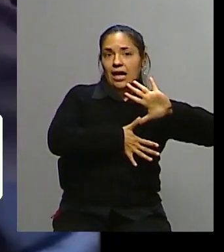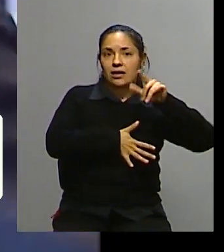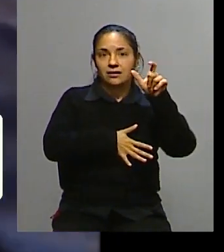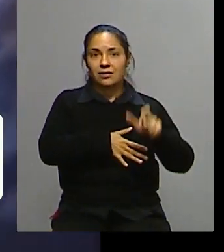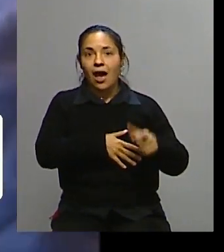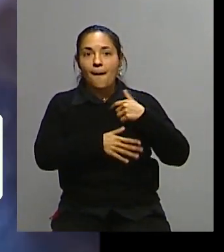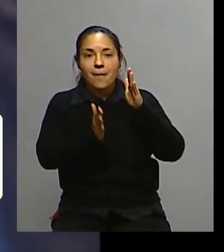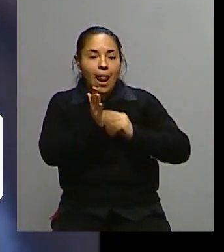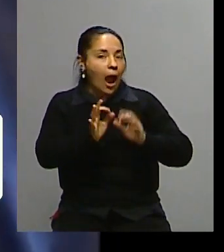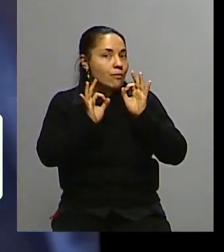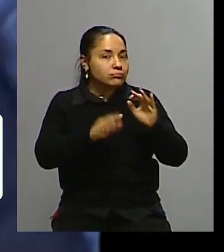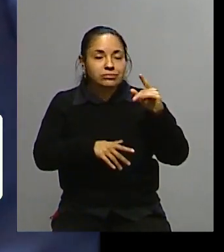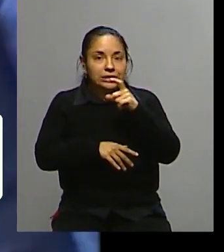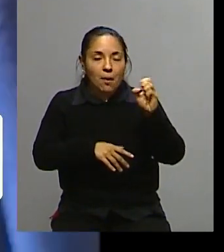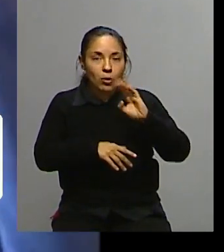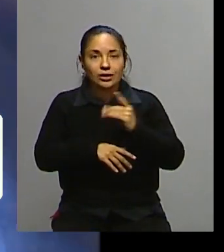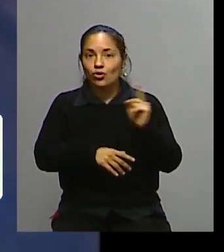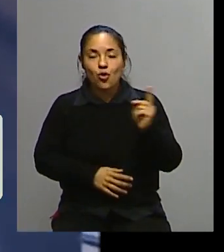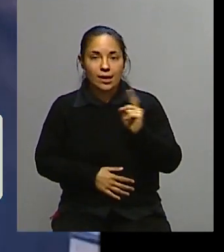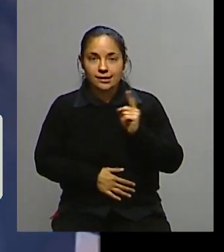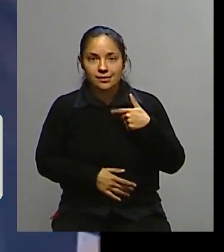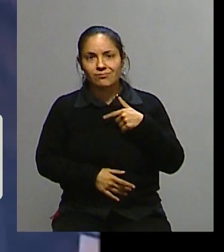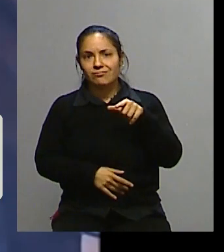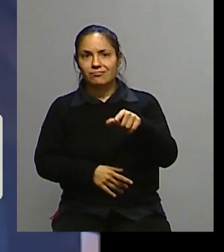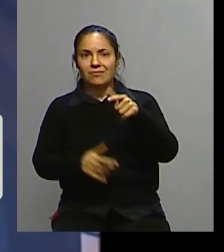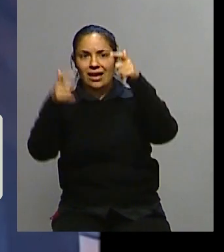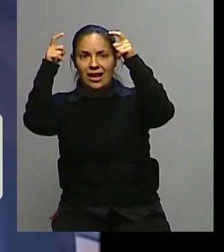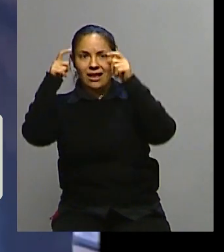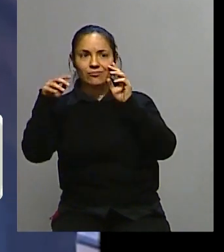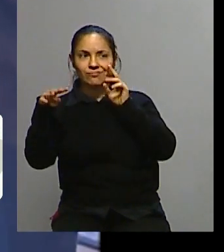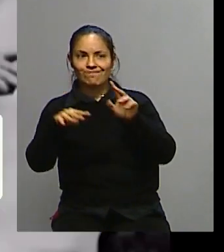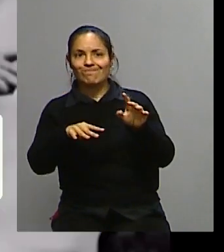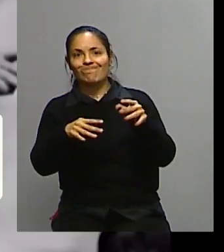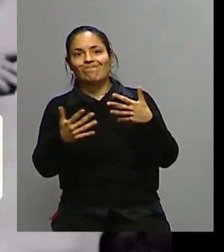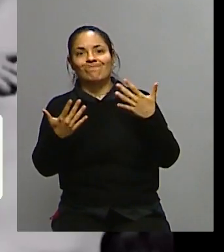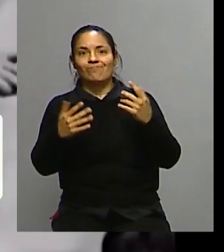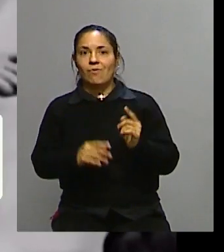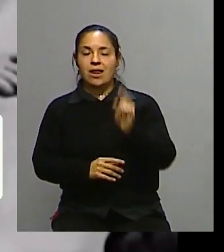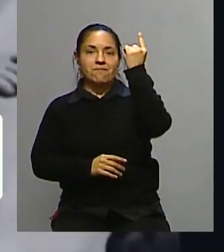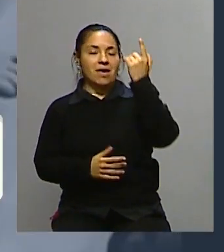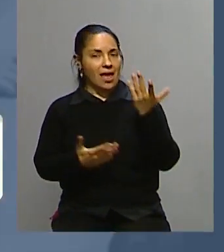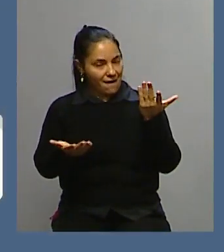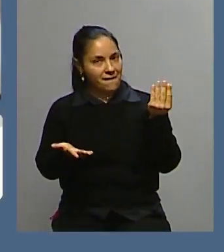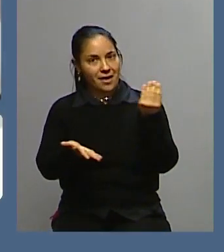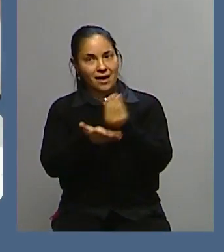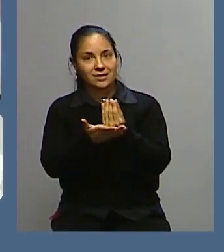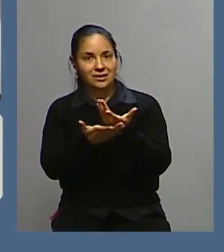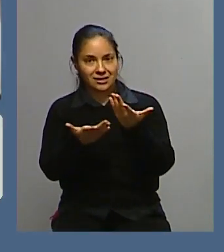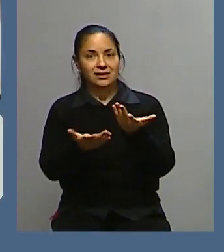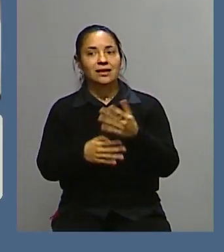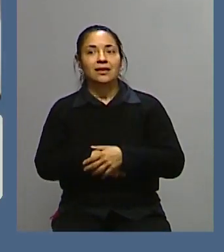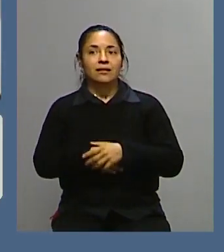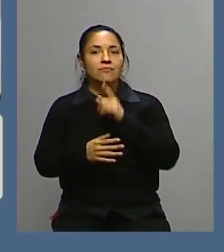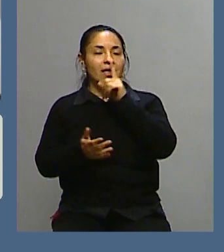blanca, que esto para la realeza, son todos, digamos, cosas que les pasan por primera vez a la realeza británica, que